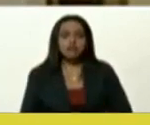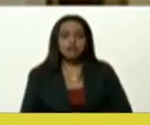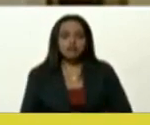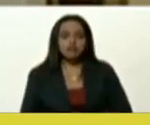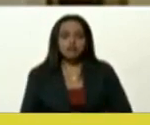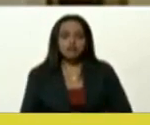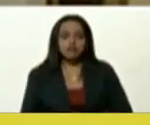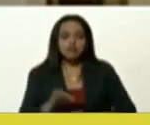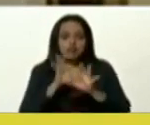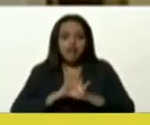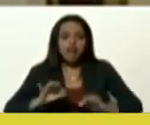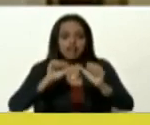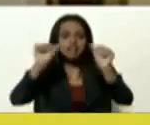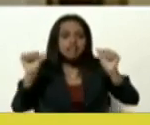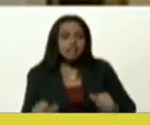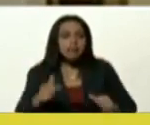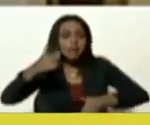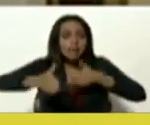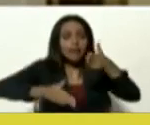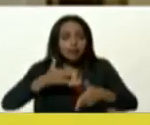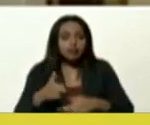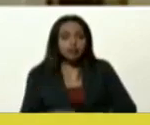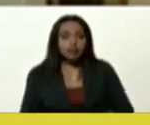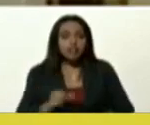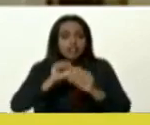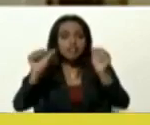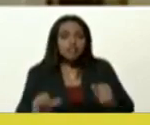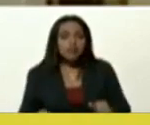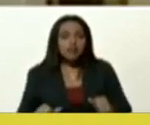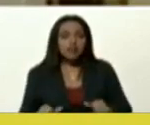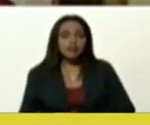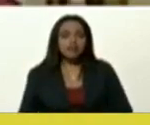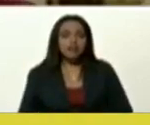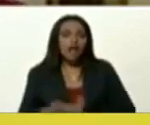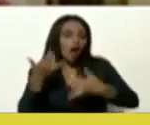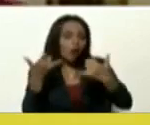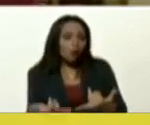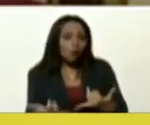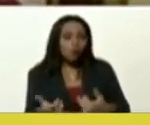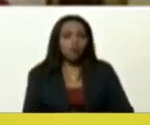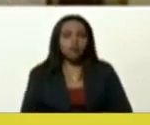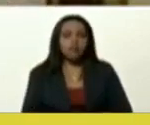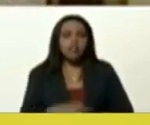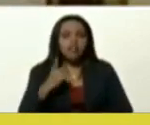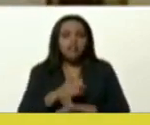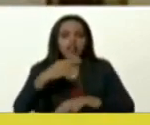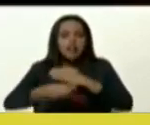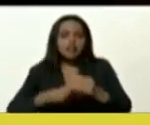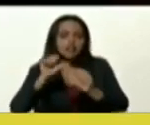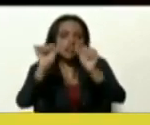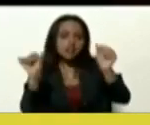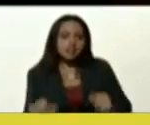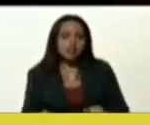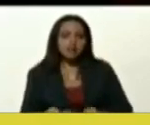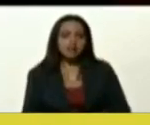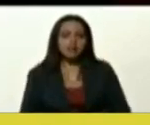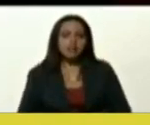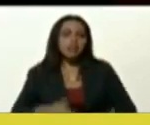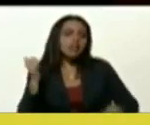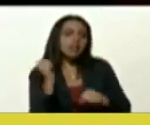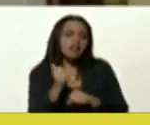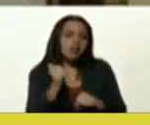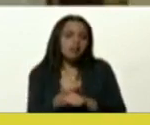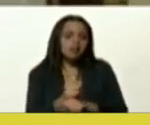sistema de metro, ningún sistema ferrocarrilero, por ahora, y así debe ser todo el sistema de transporte,